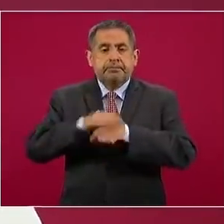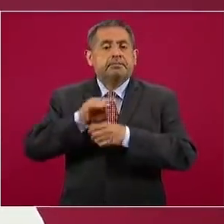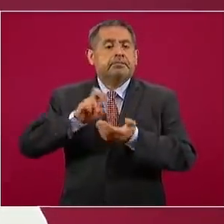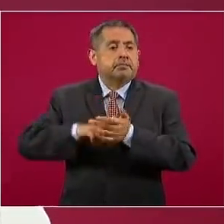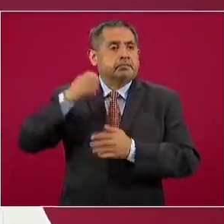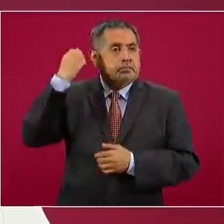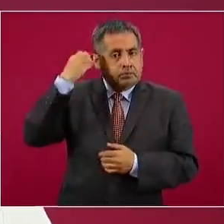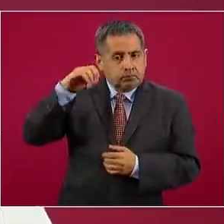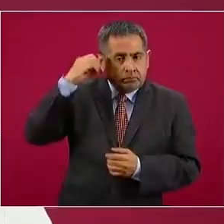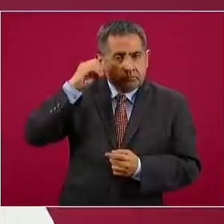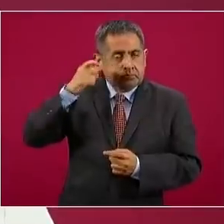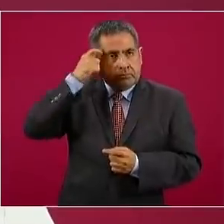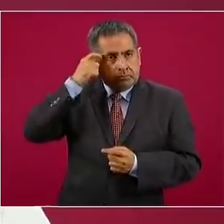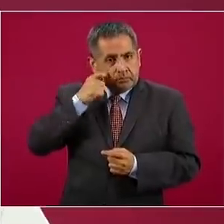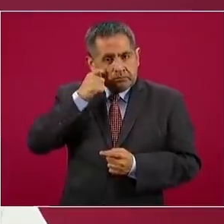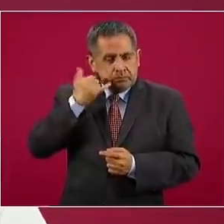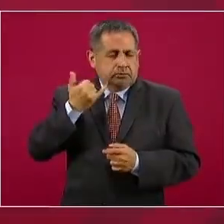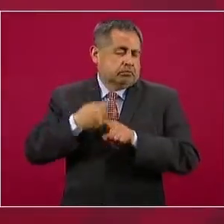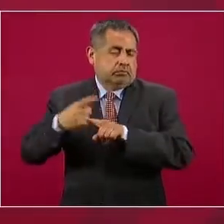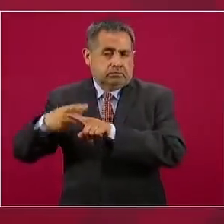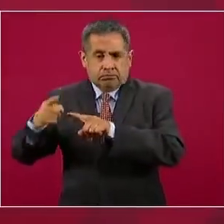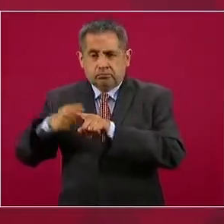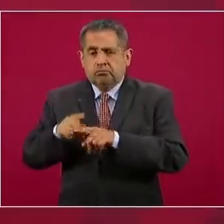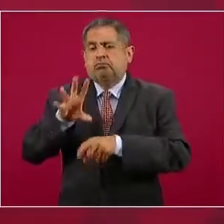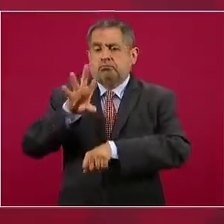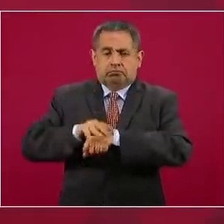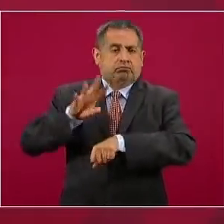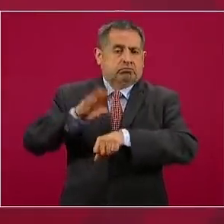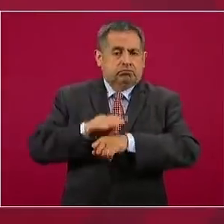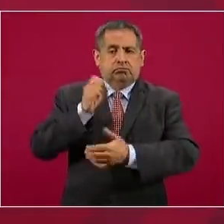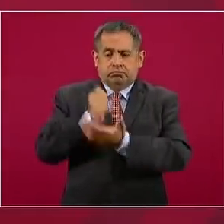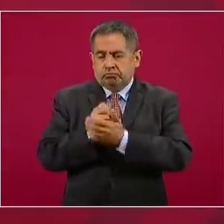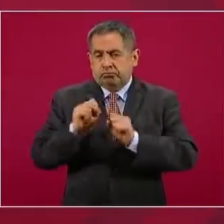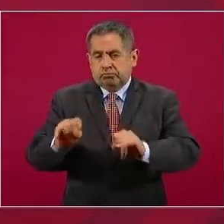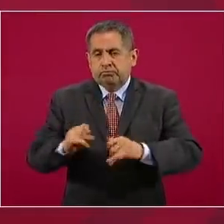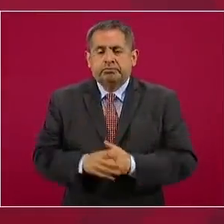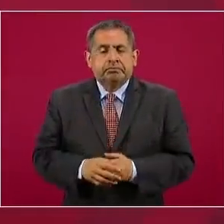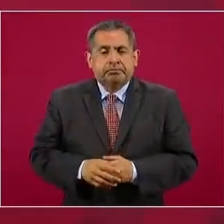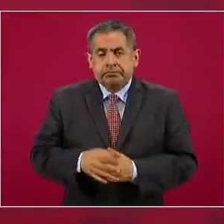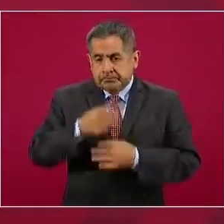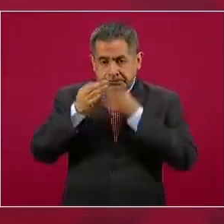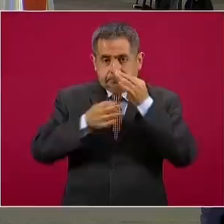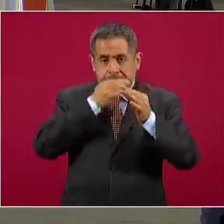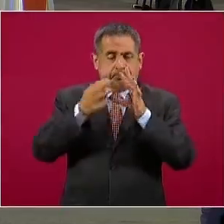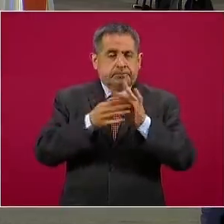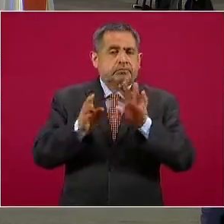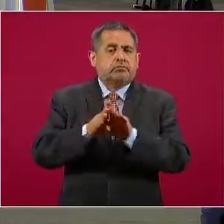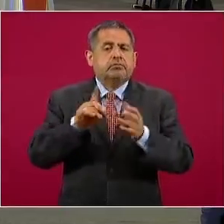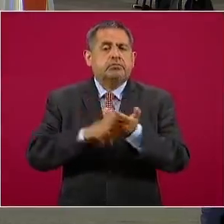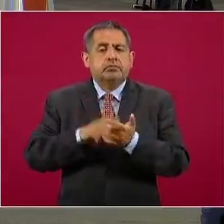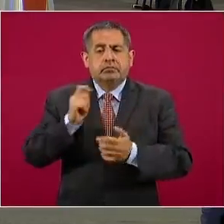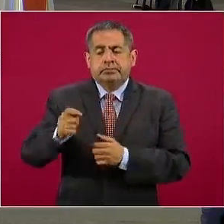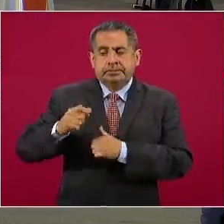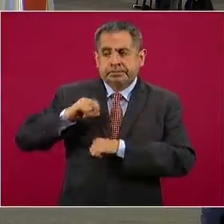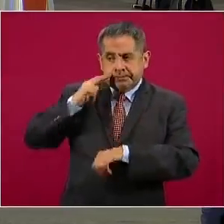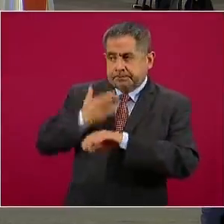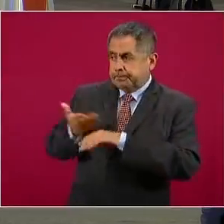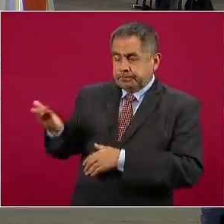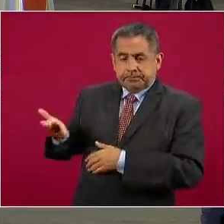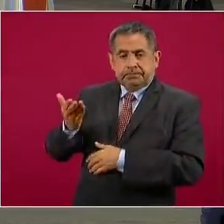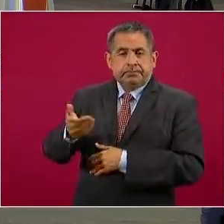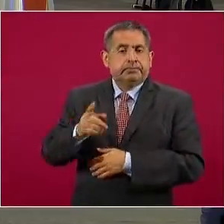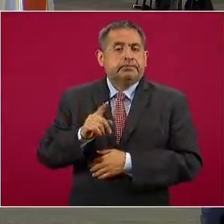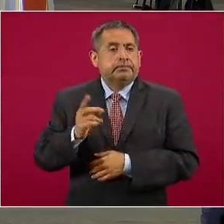en Oaxaca, en Guerrero y en otras entidades. Me permito informarles también, como el canciller lo mencionó,